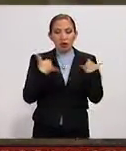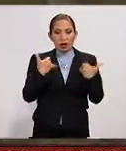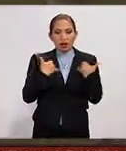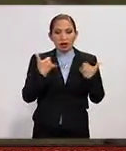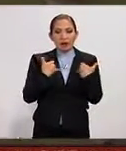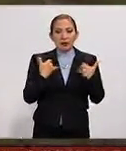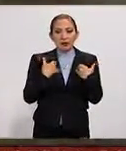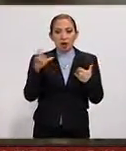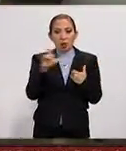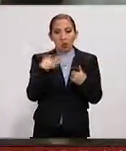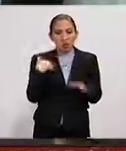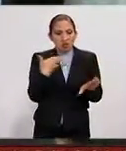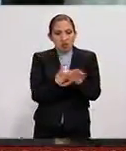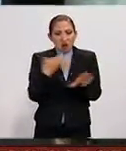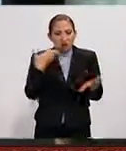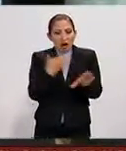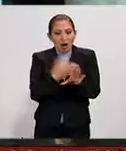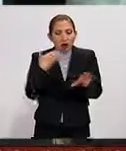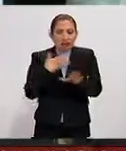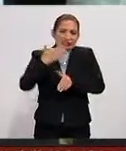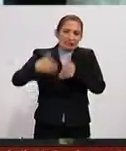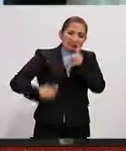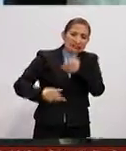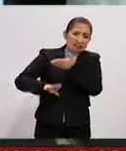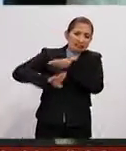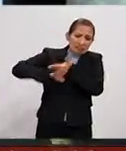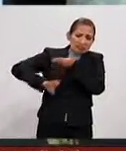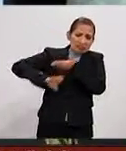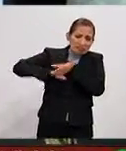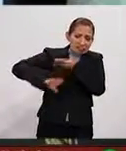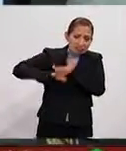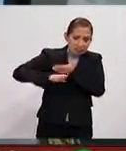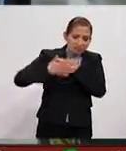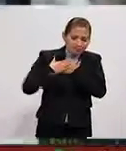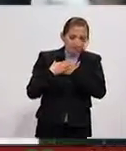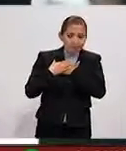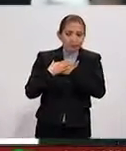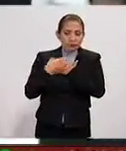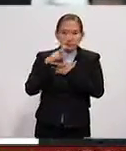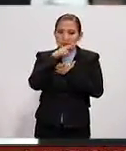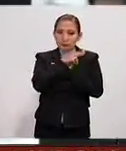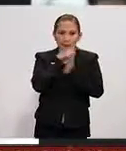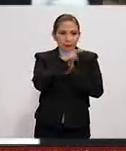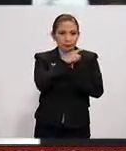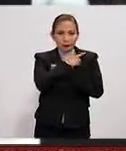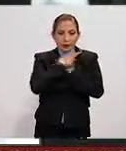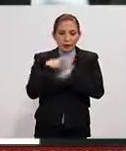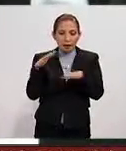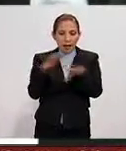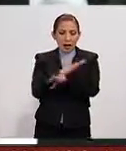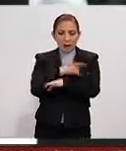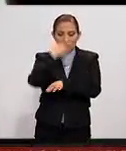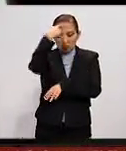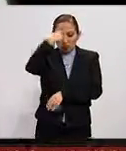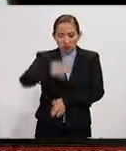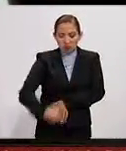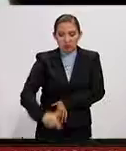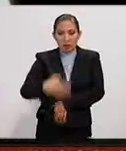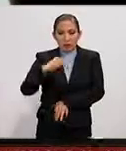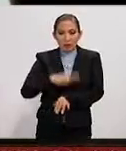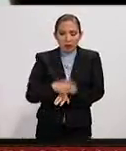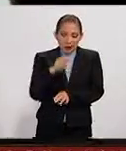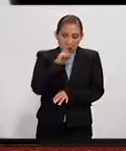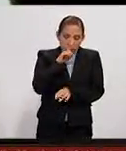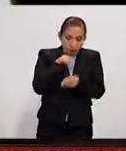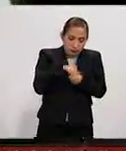cuando es acosado, inmediatamente tiene un cambio emocional, se vuelve más